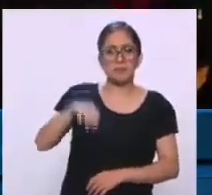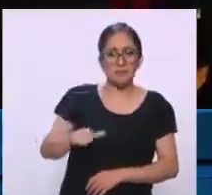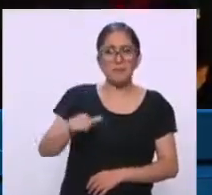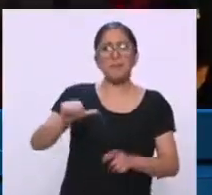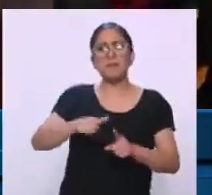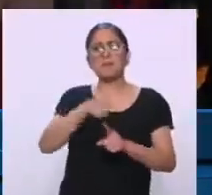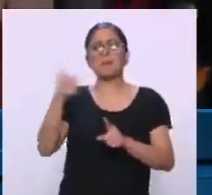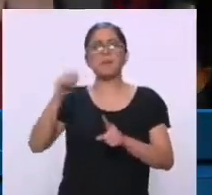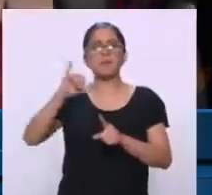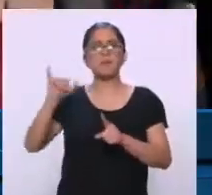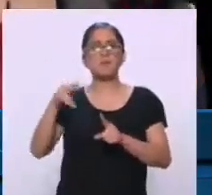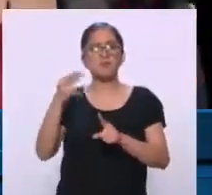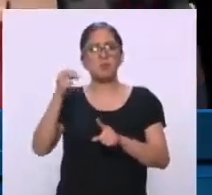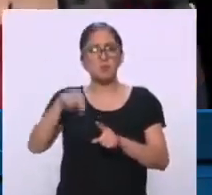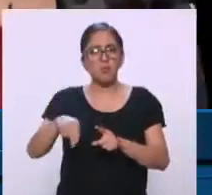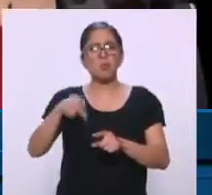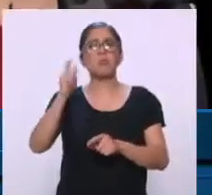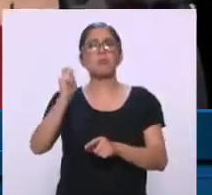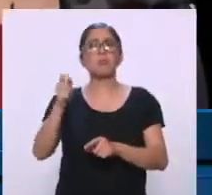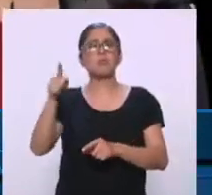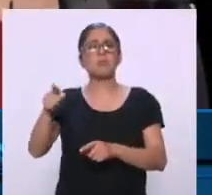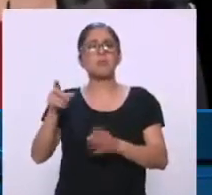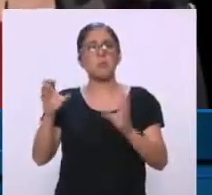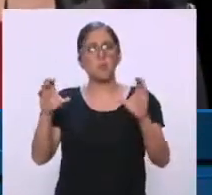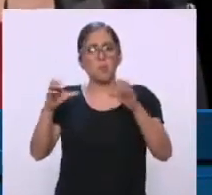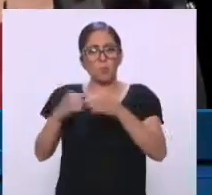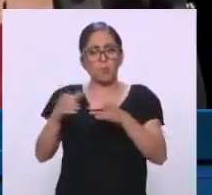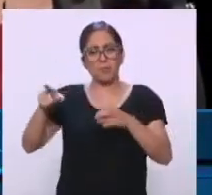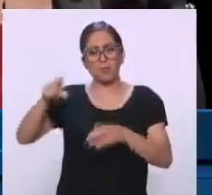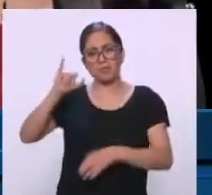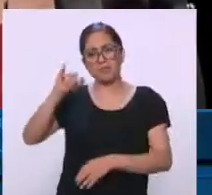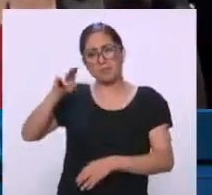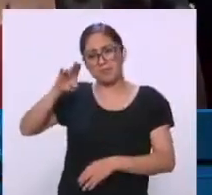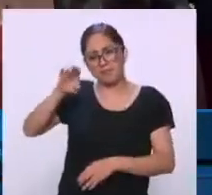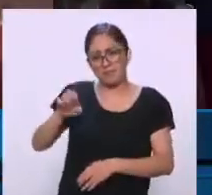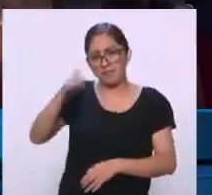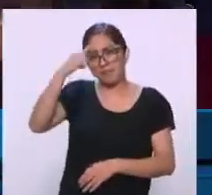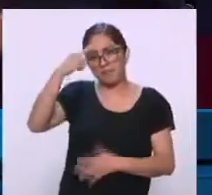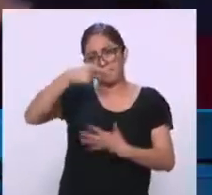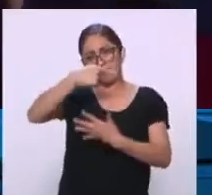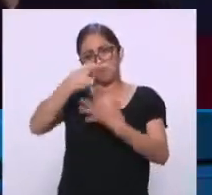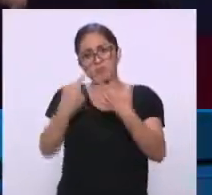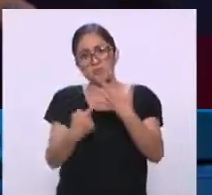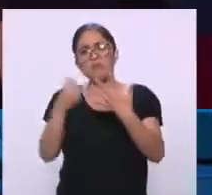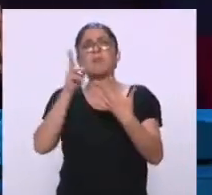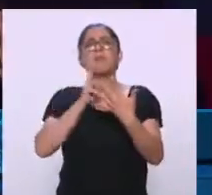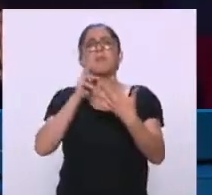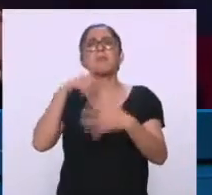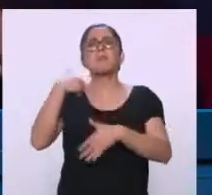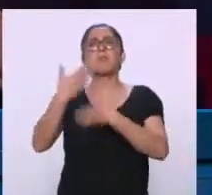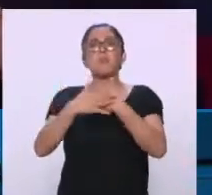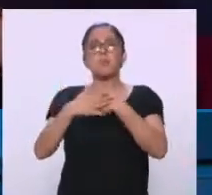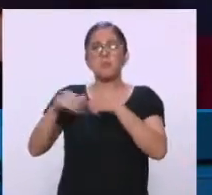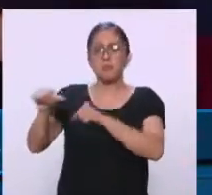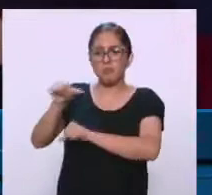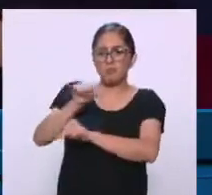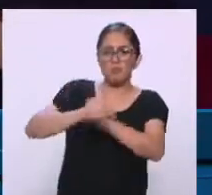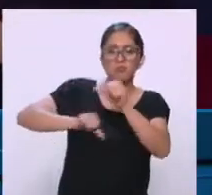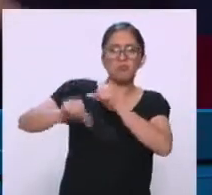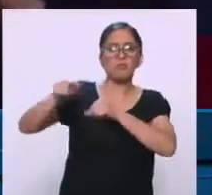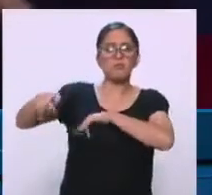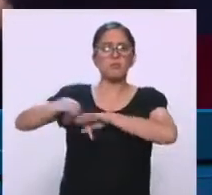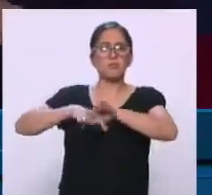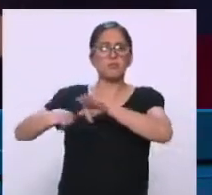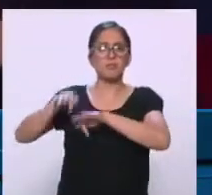Ackerman con un puesto honorífico, no cobra en el INE para ver la quinteta que va a sustituir consejeros ahí en el INE,